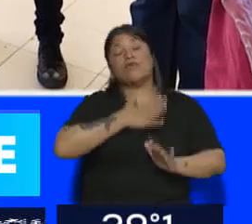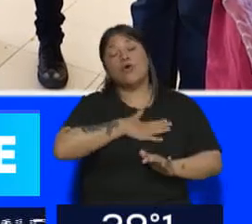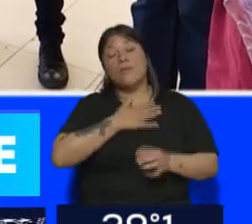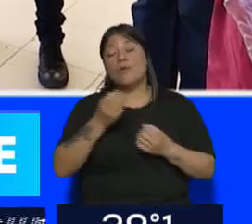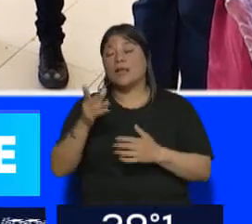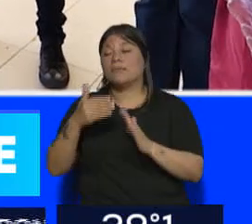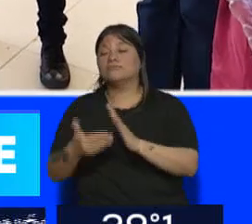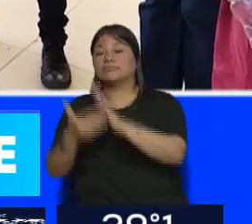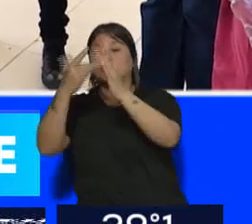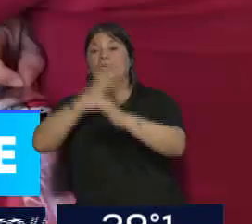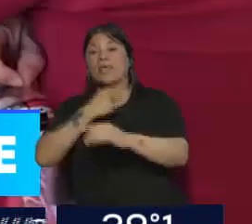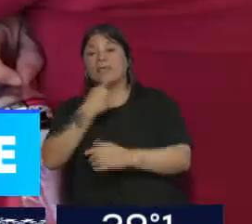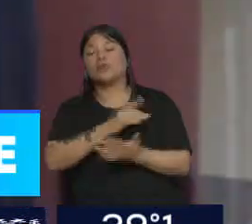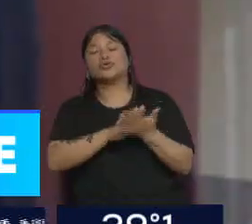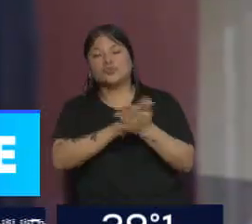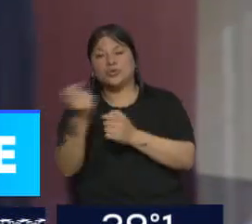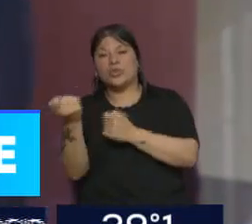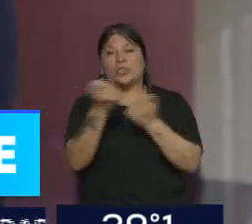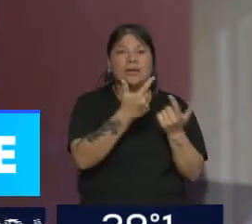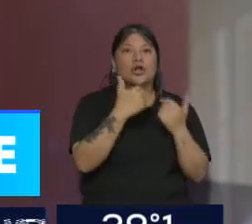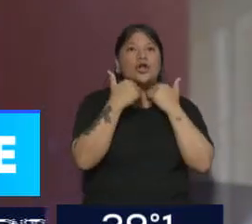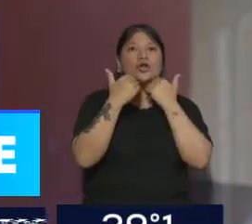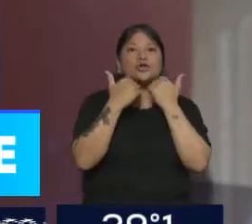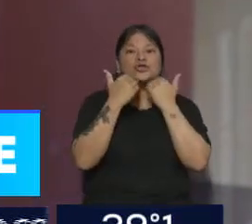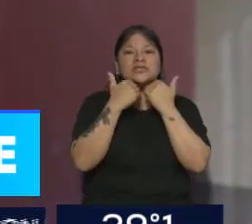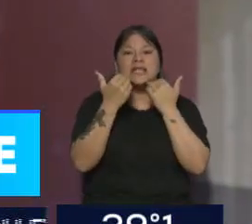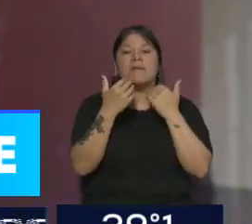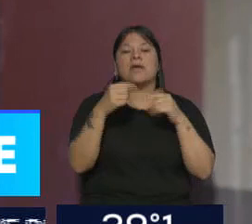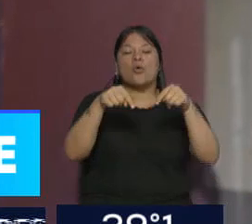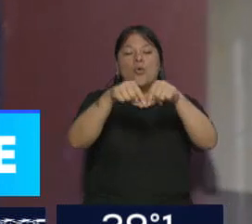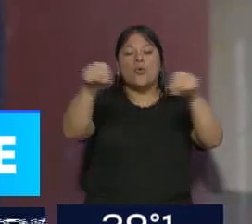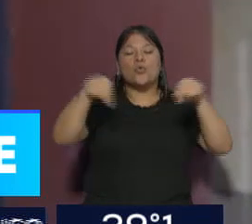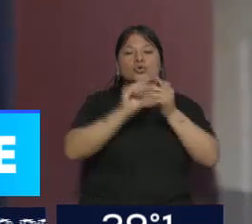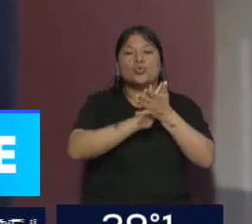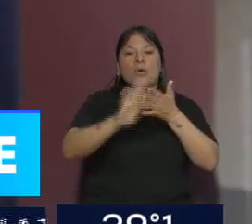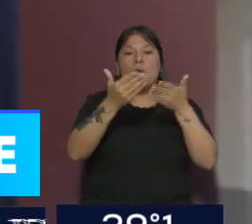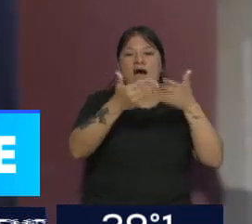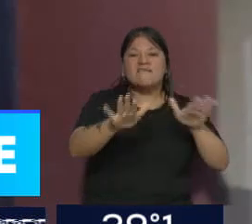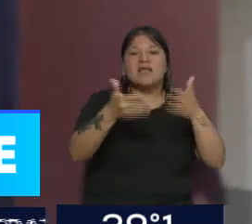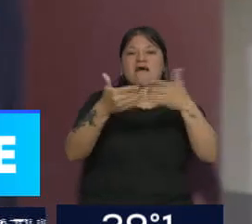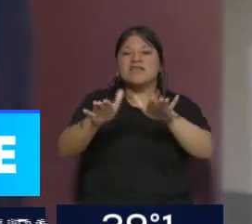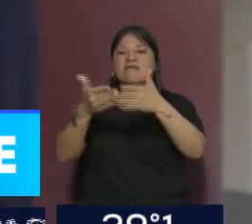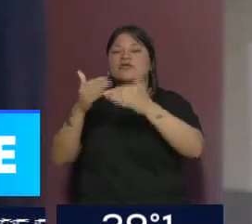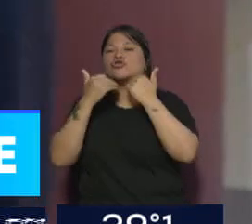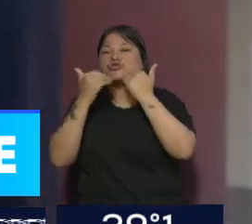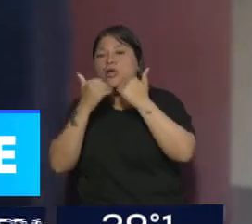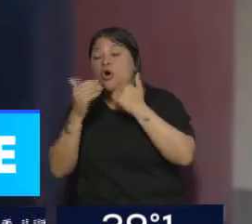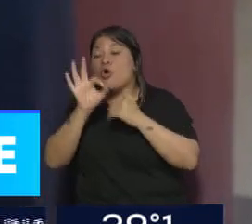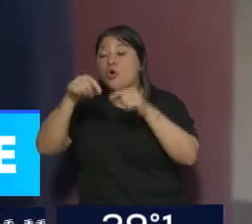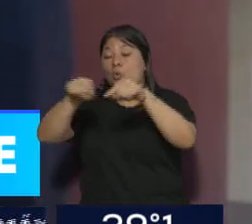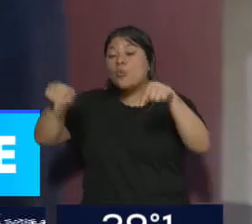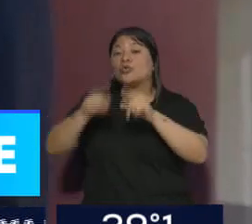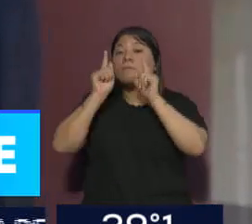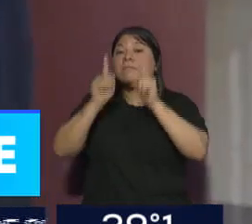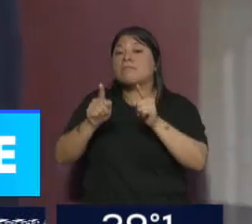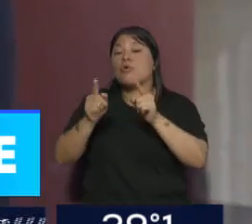van a buscar soluciones si no se sabe bien todavía si habrá más cursos si los cursos actuales tendrán más cantidad de alumnos